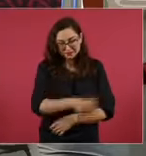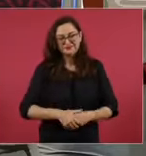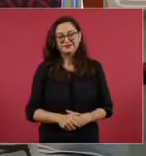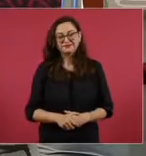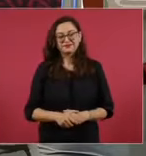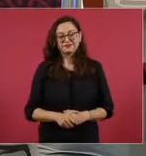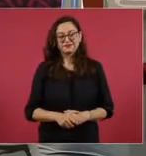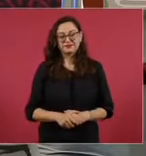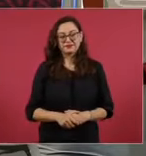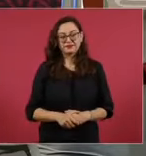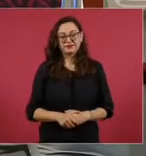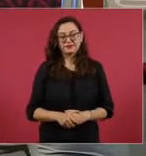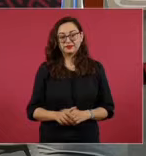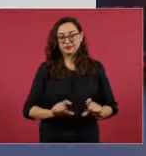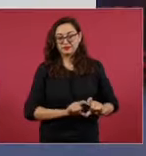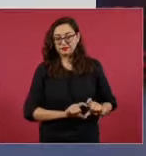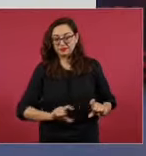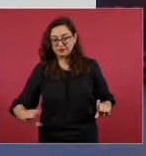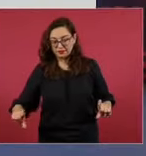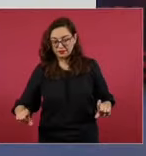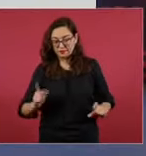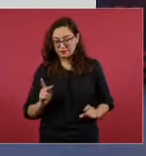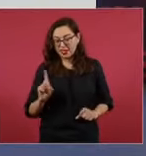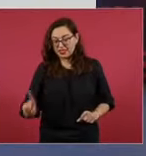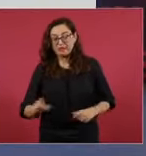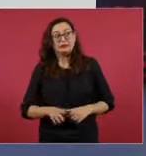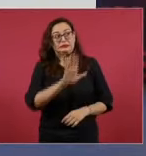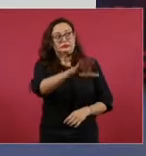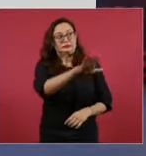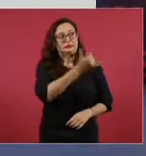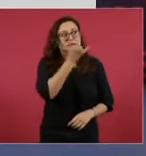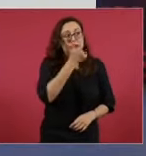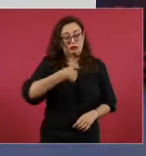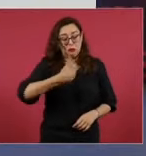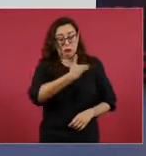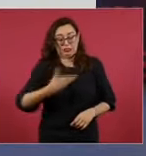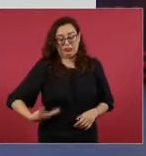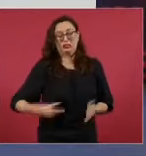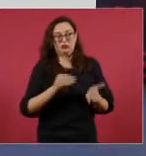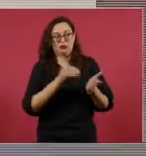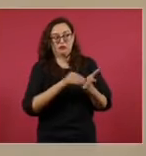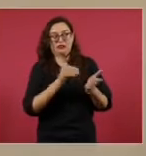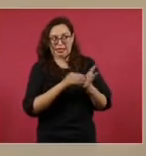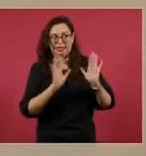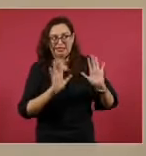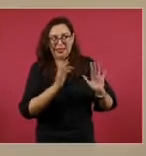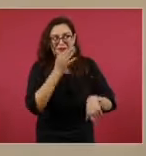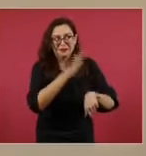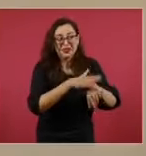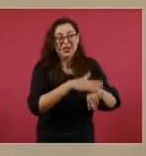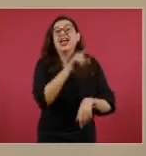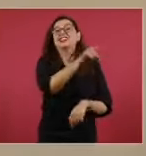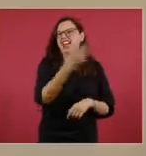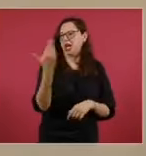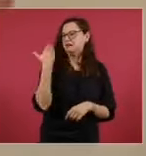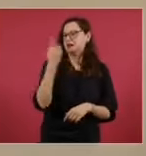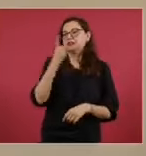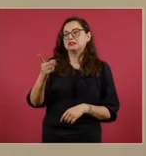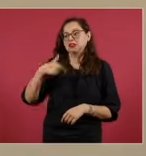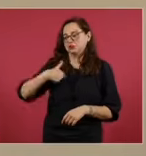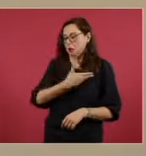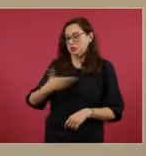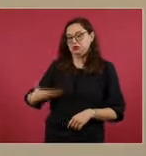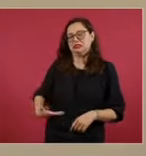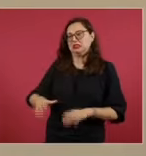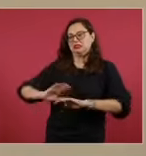Una postdata. Oiga, todavía soy presidente de México, porque es que dijo que ya no estaba yo. Termino hasta